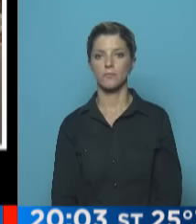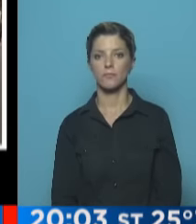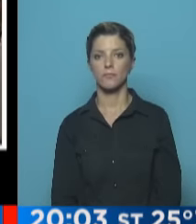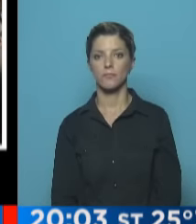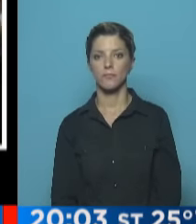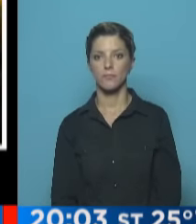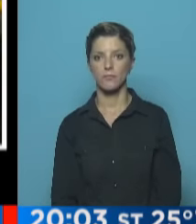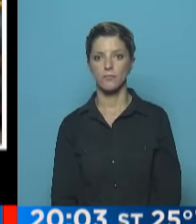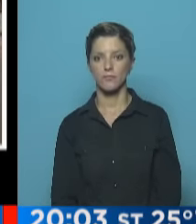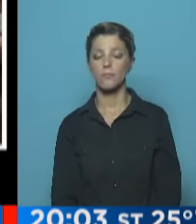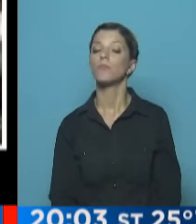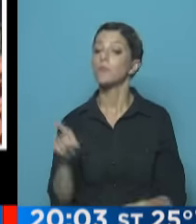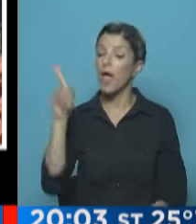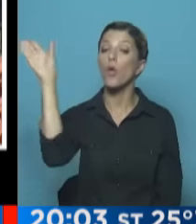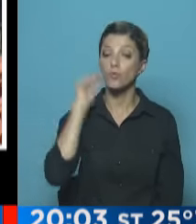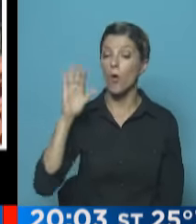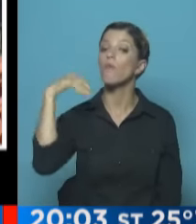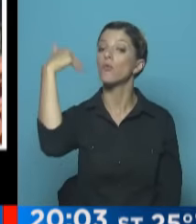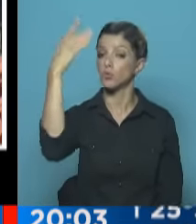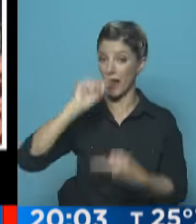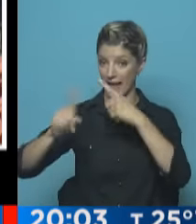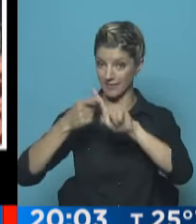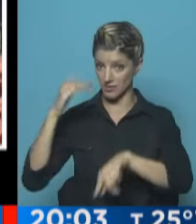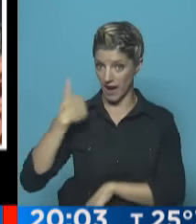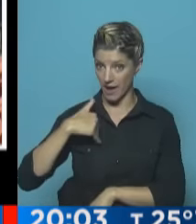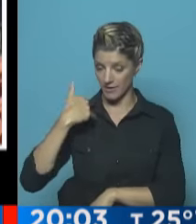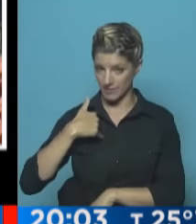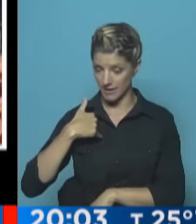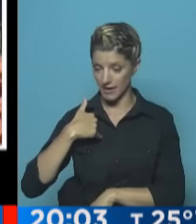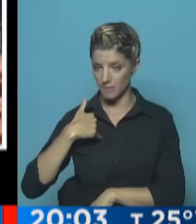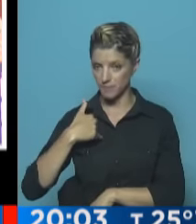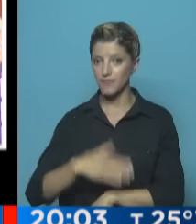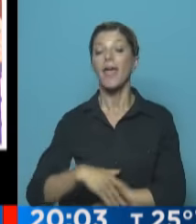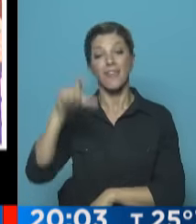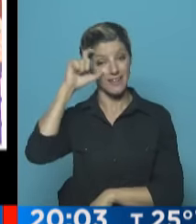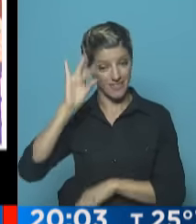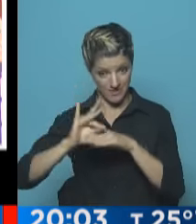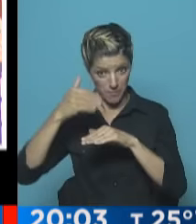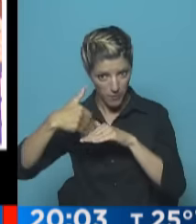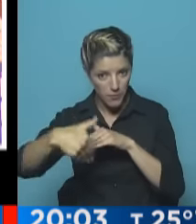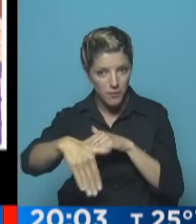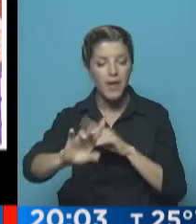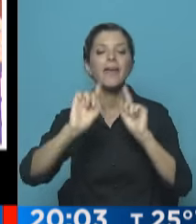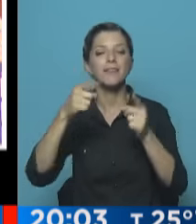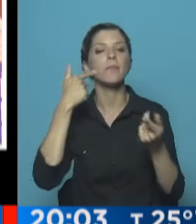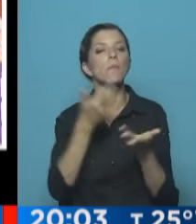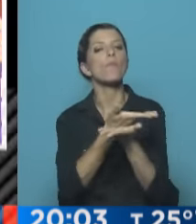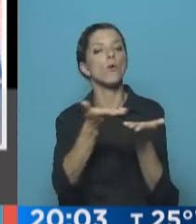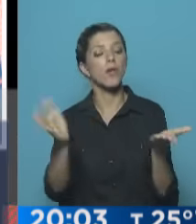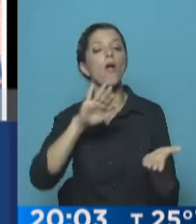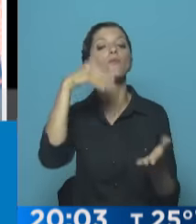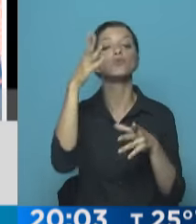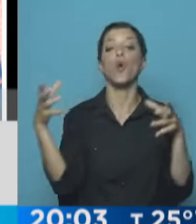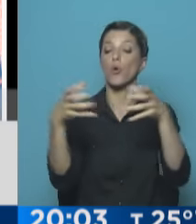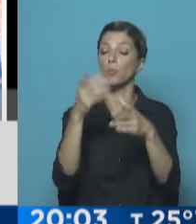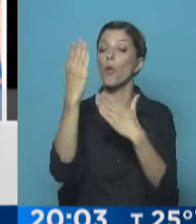Bueno, allí escuchamos a la futura canciller de la República Argentina a partir, claro, del 10 de diciembre y también compartíamos el futuro gabinete